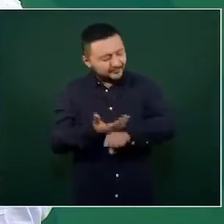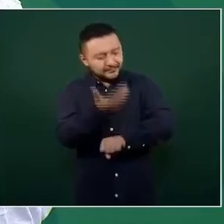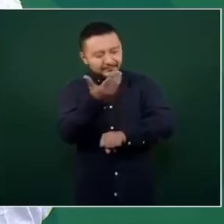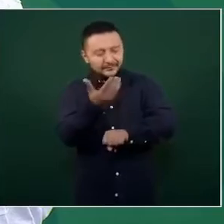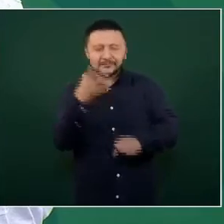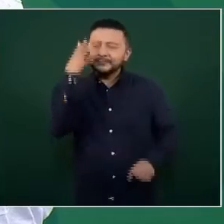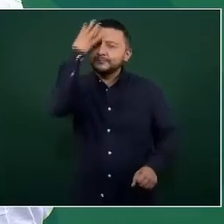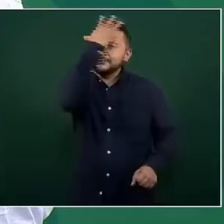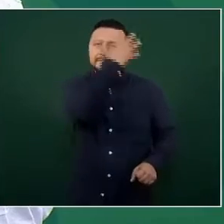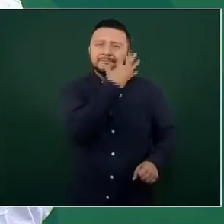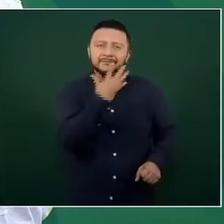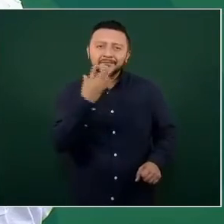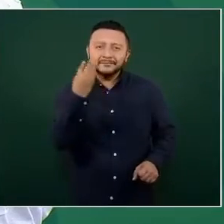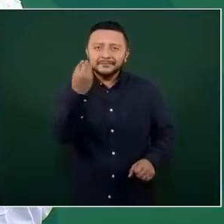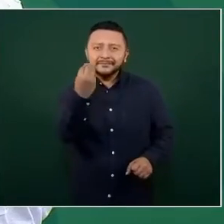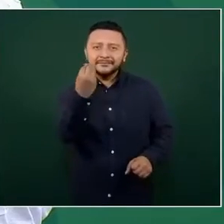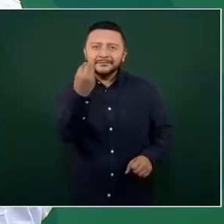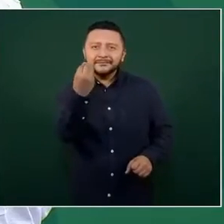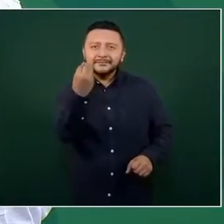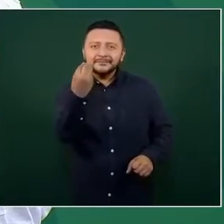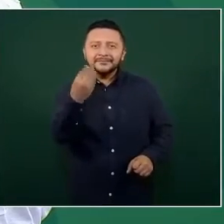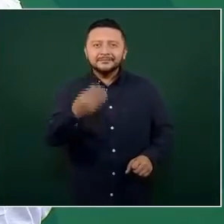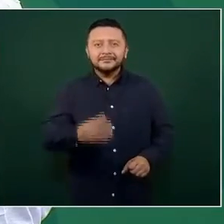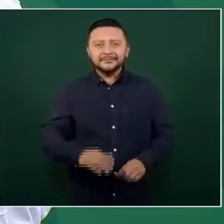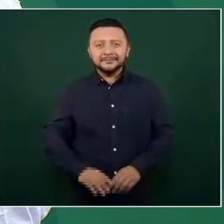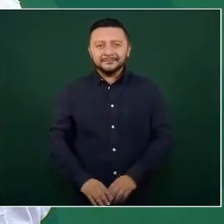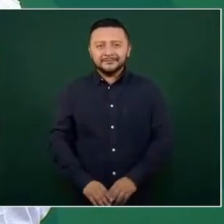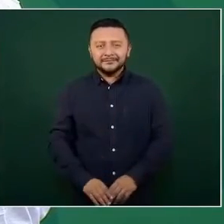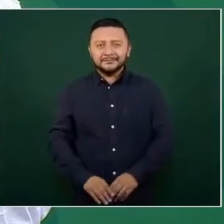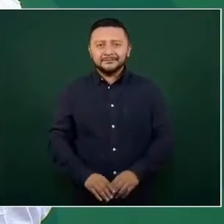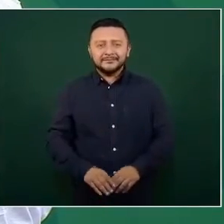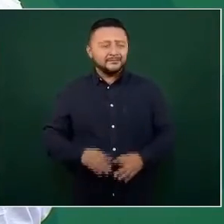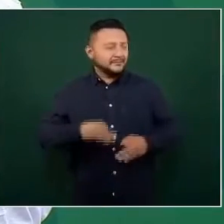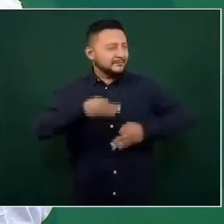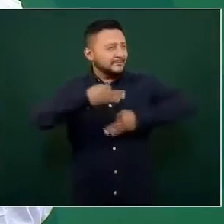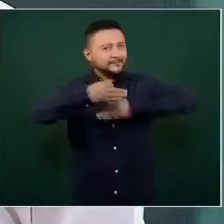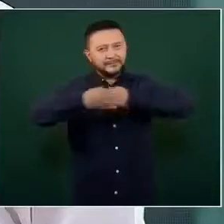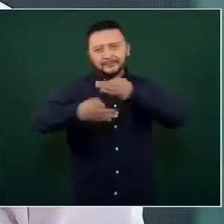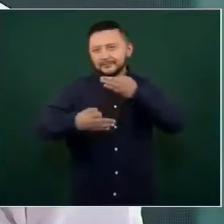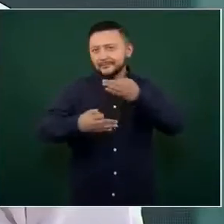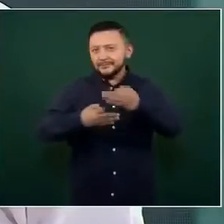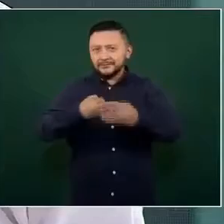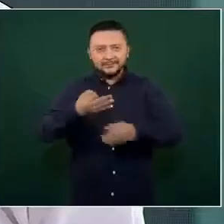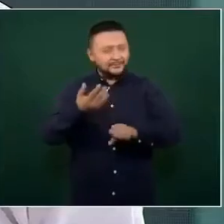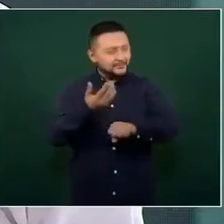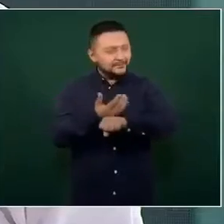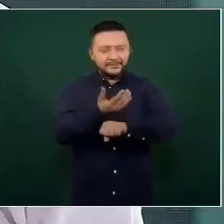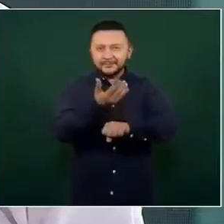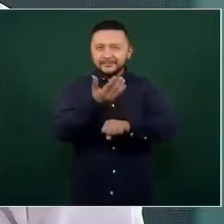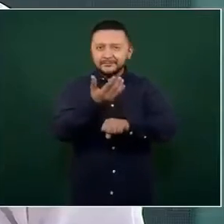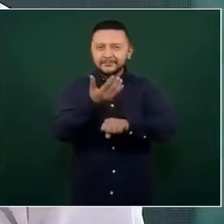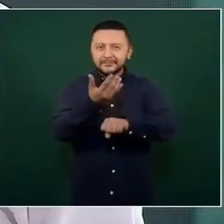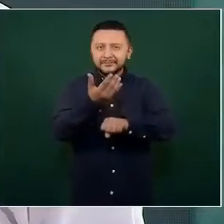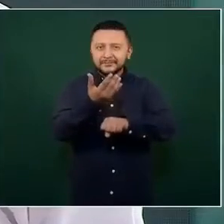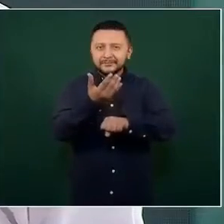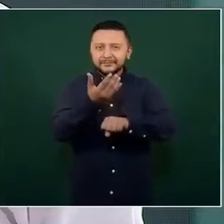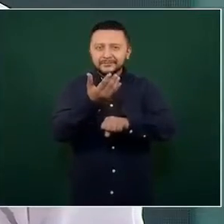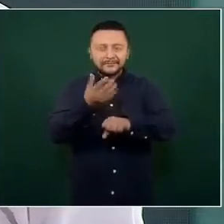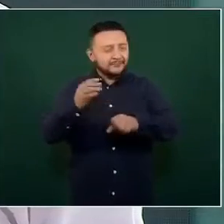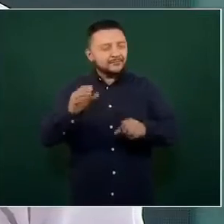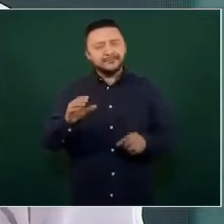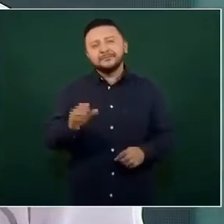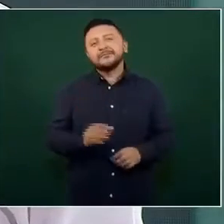natural del arte, de la